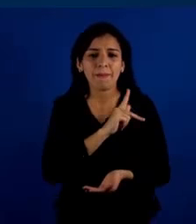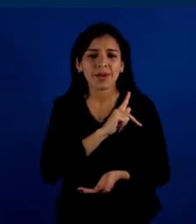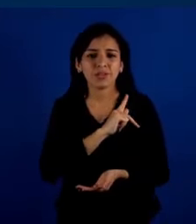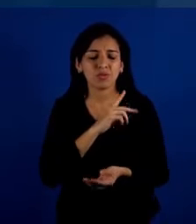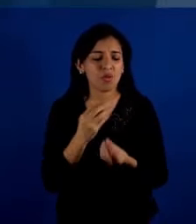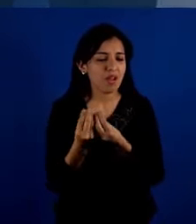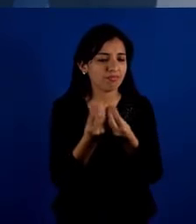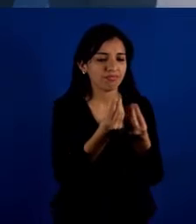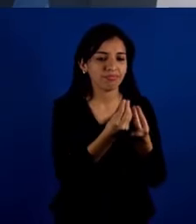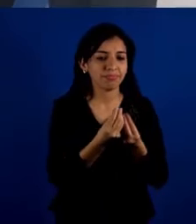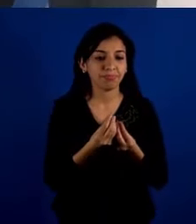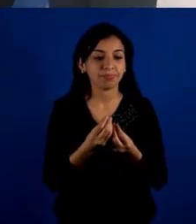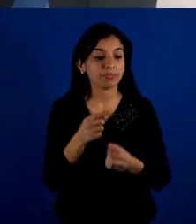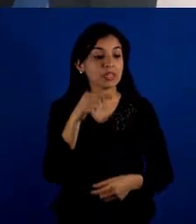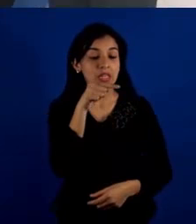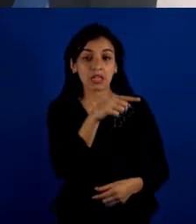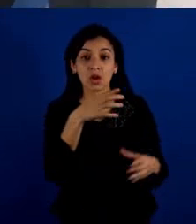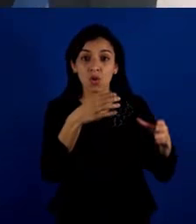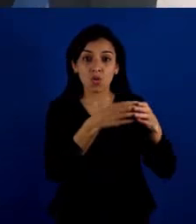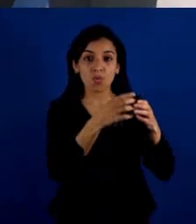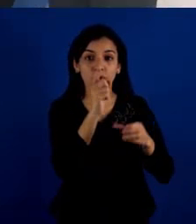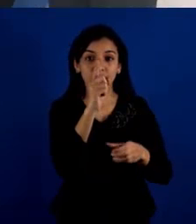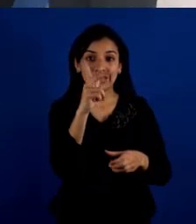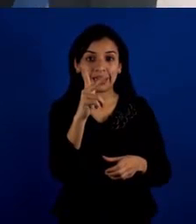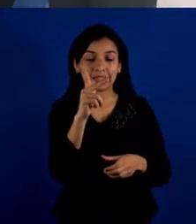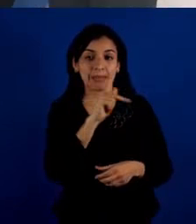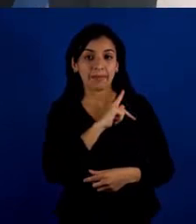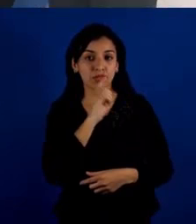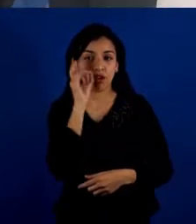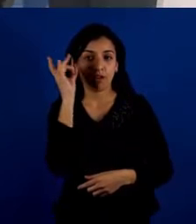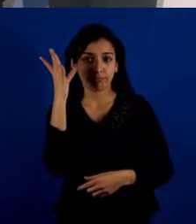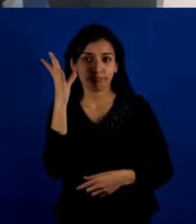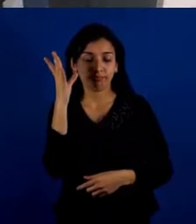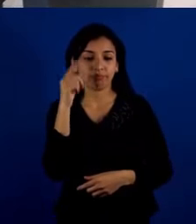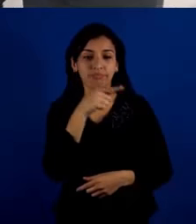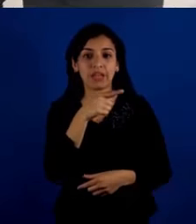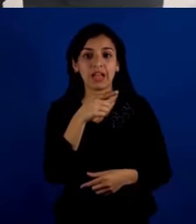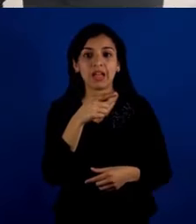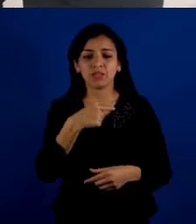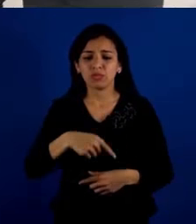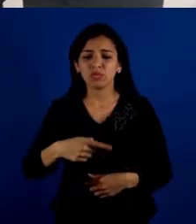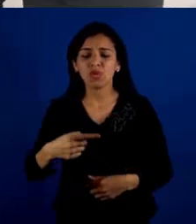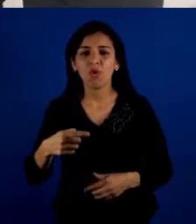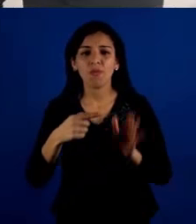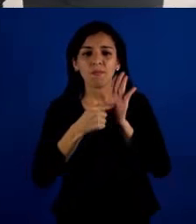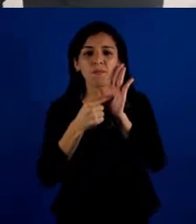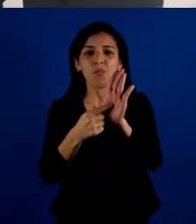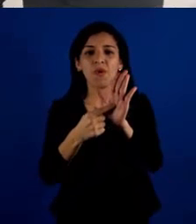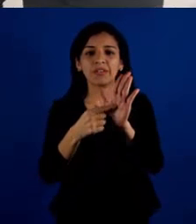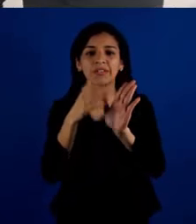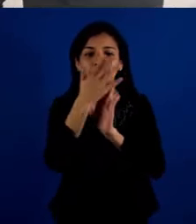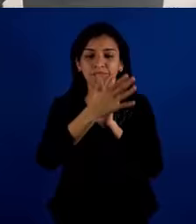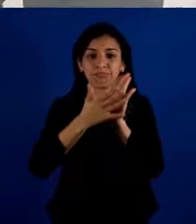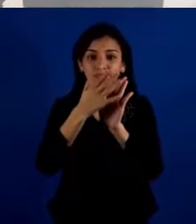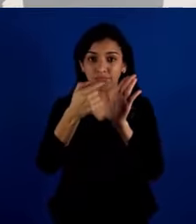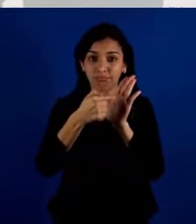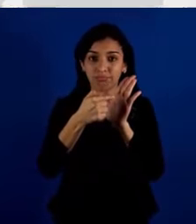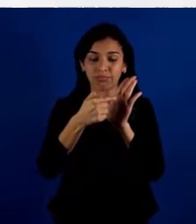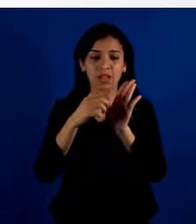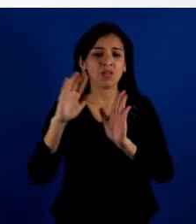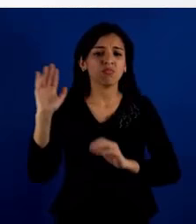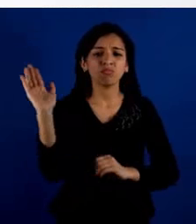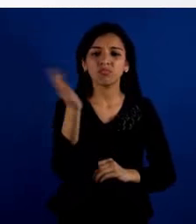gente. Estos 13 profesionales se dedican día a día a demostrarnos que con la lengua de señas todos somos